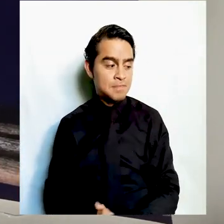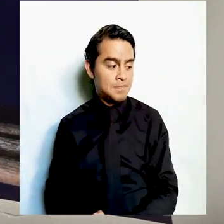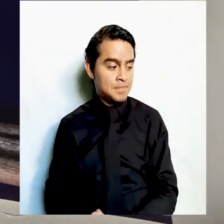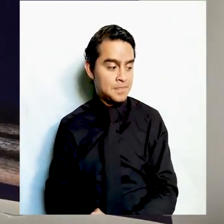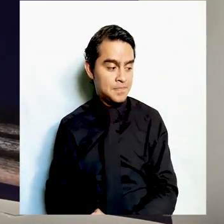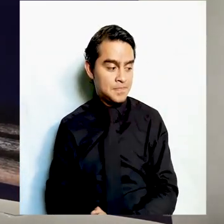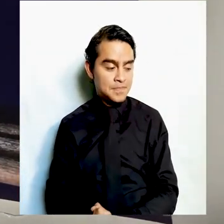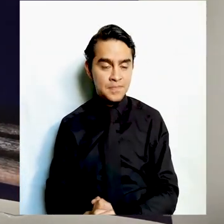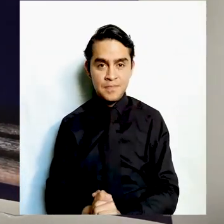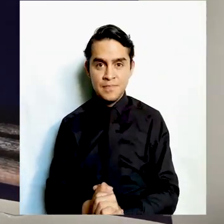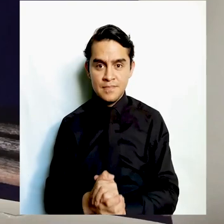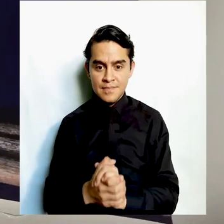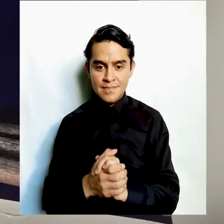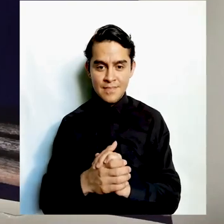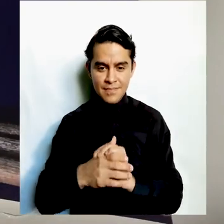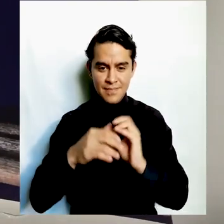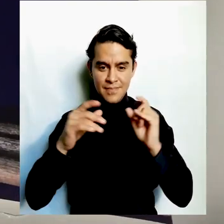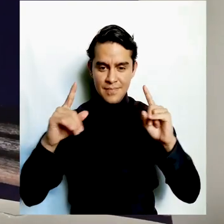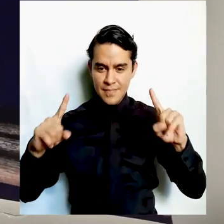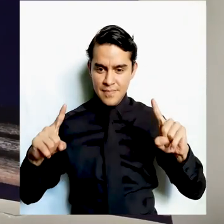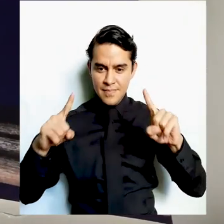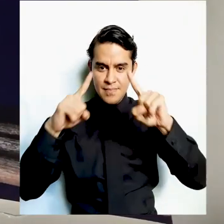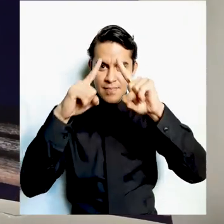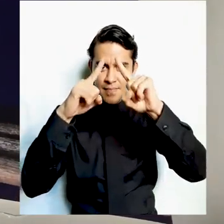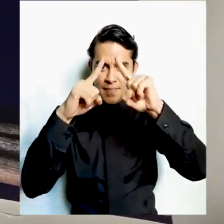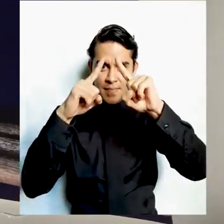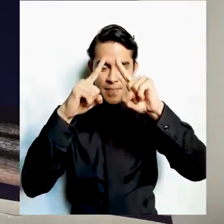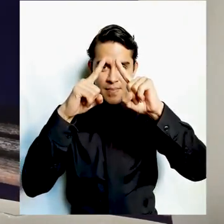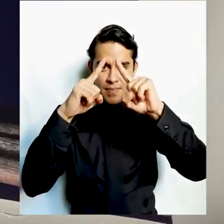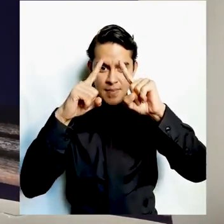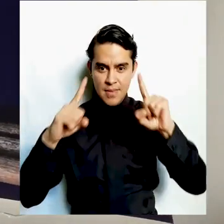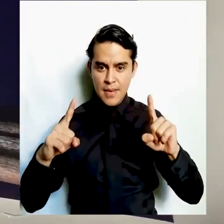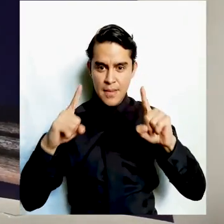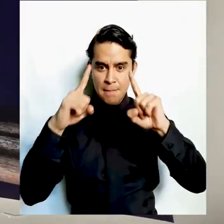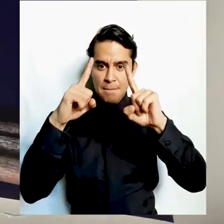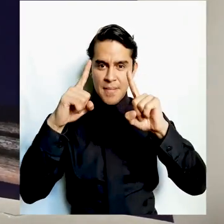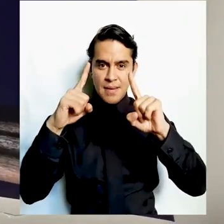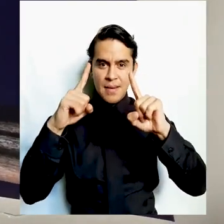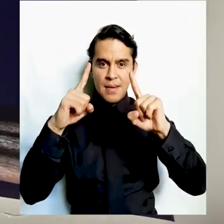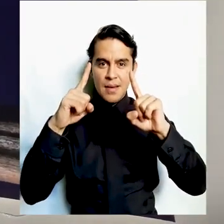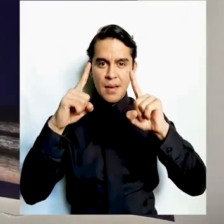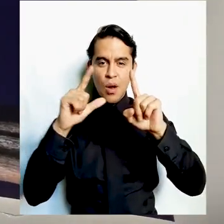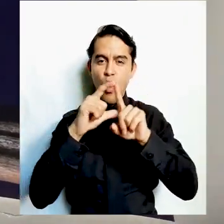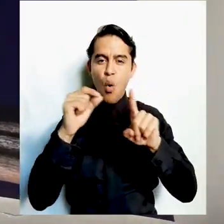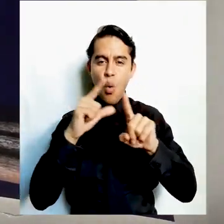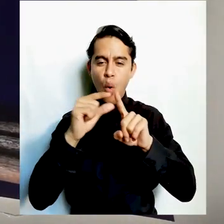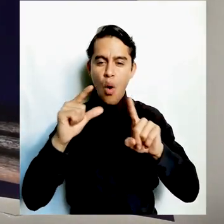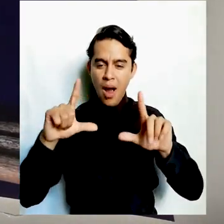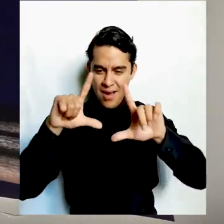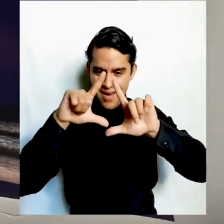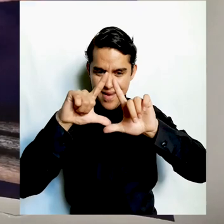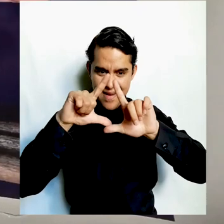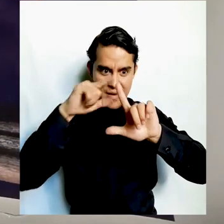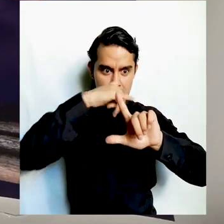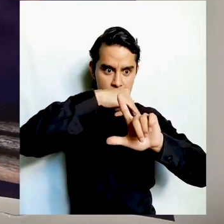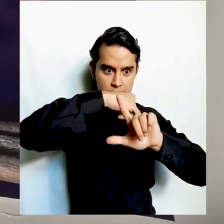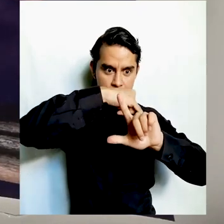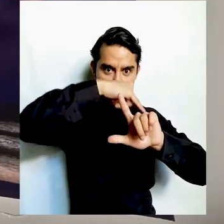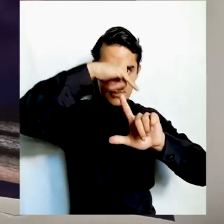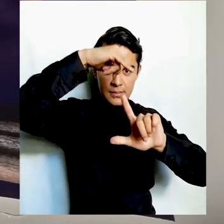Y vamos a colocarlas en el perímetro del triángulo, o en la parte exterior.